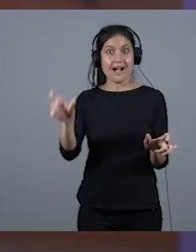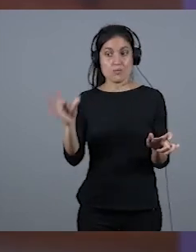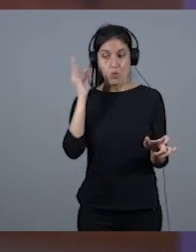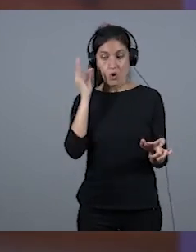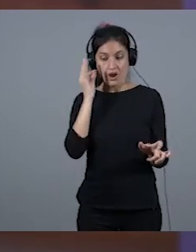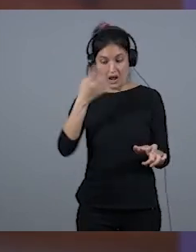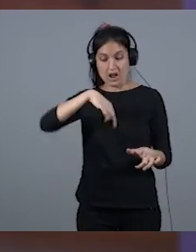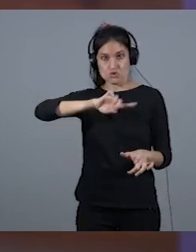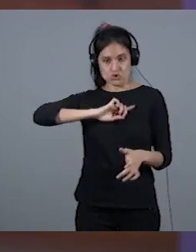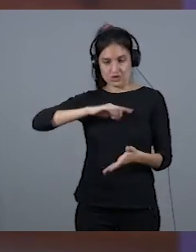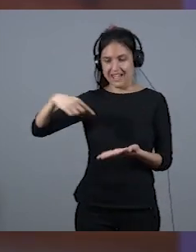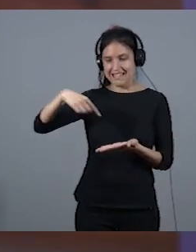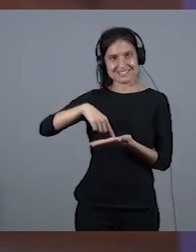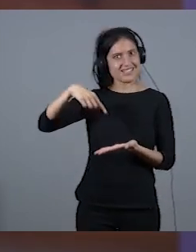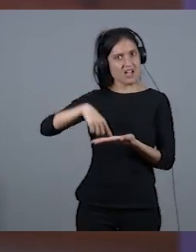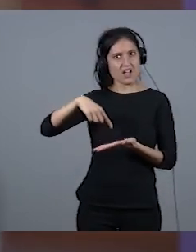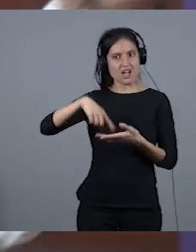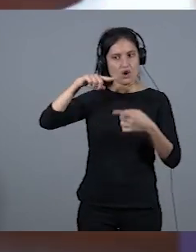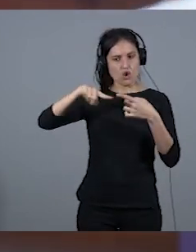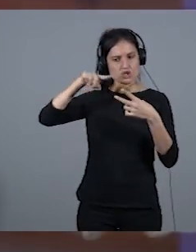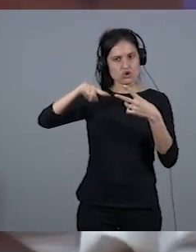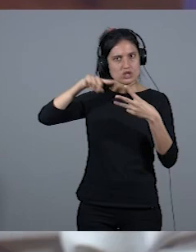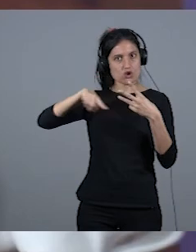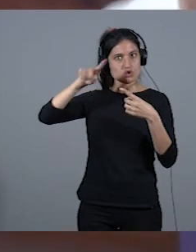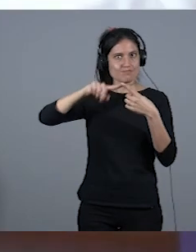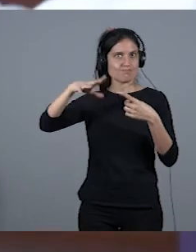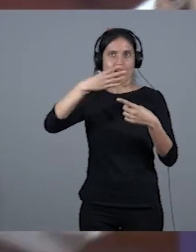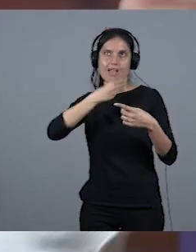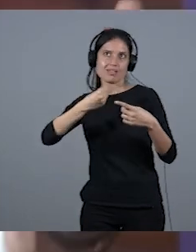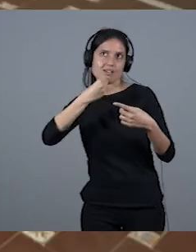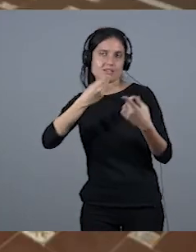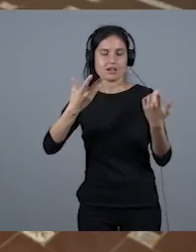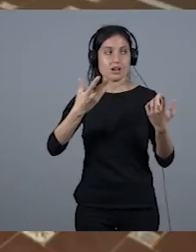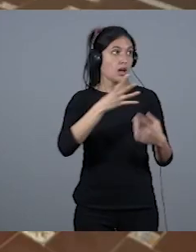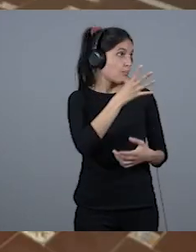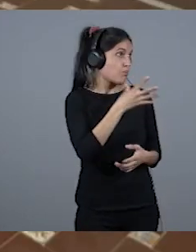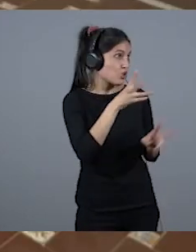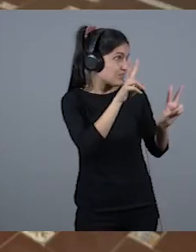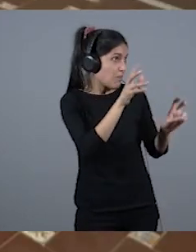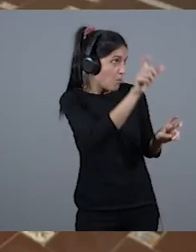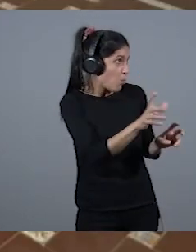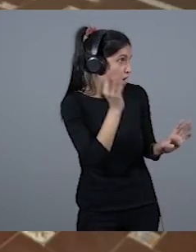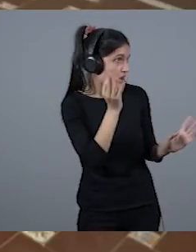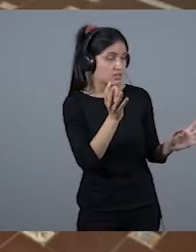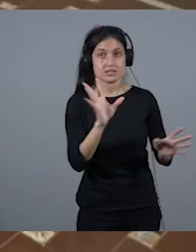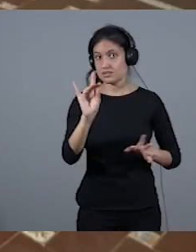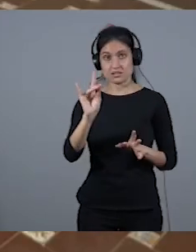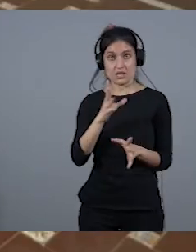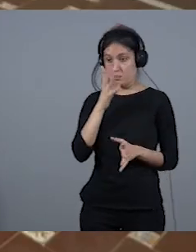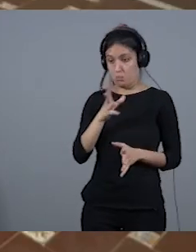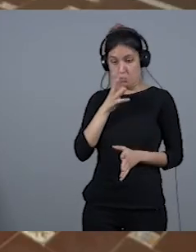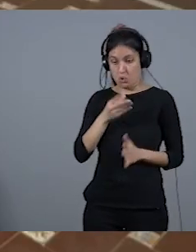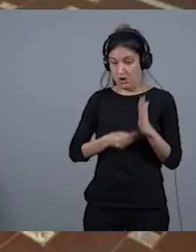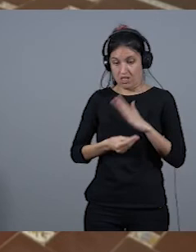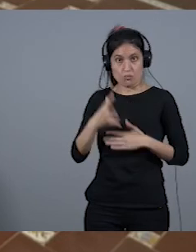una serie de cosas estéticas... ¿Por ser mujer? ¿Eh? ¿Por ser mujer? Solo por el simple hecho de ser